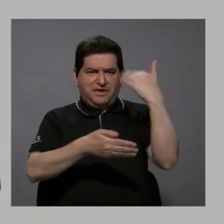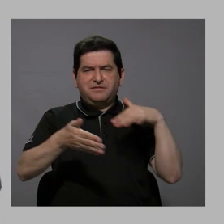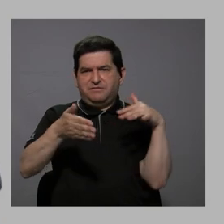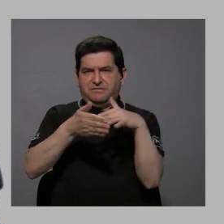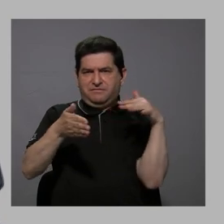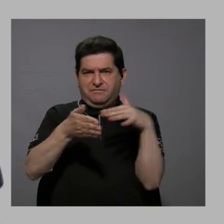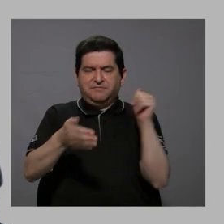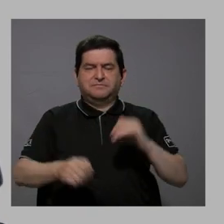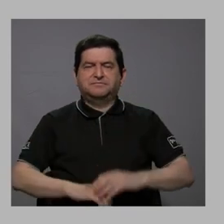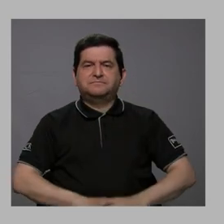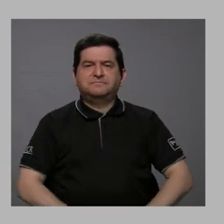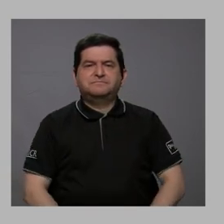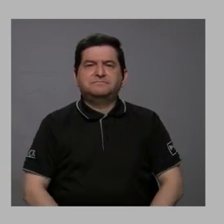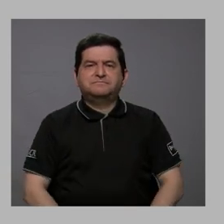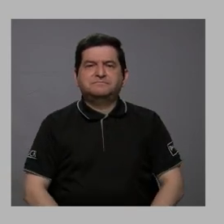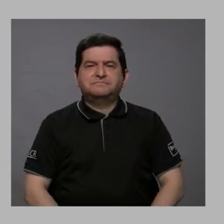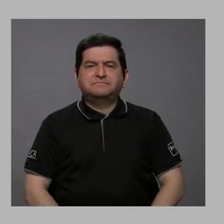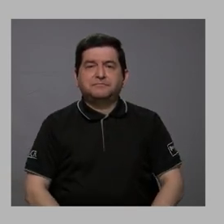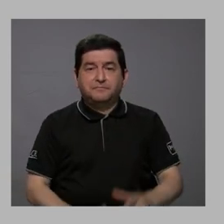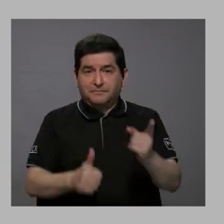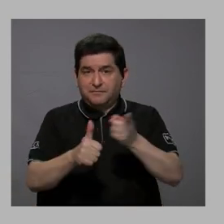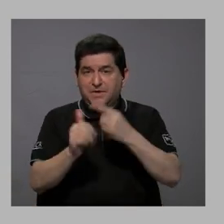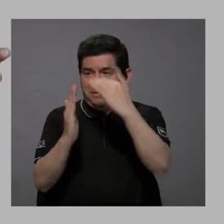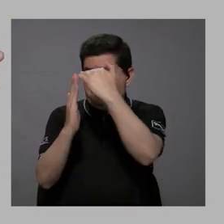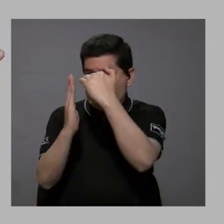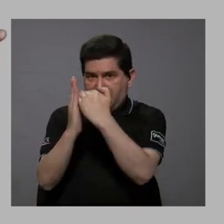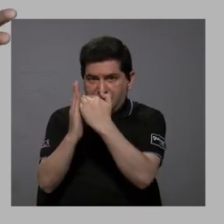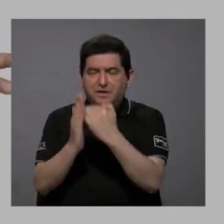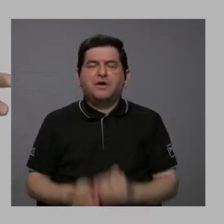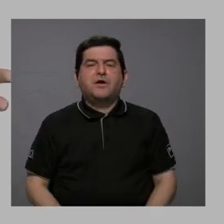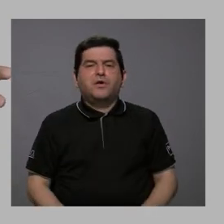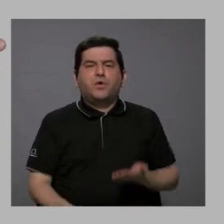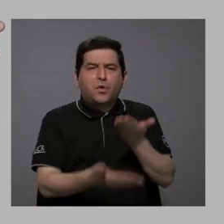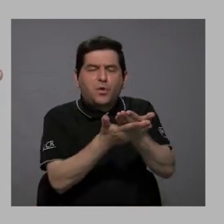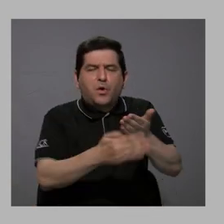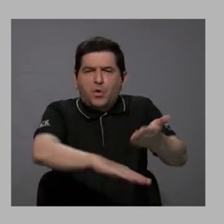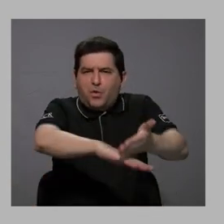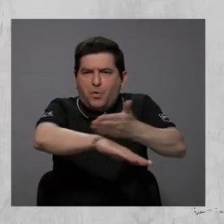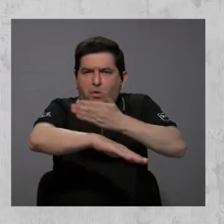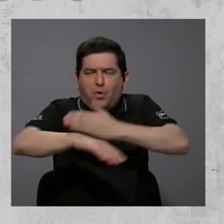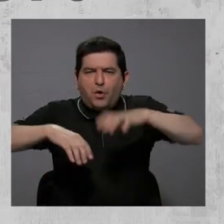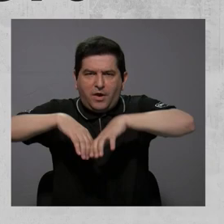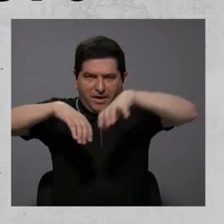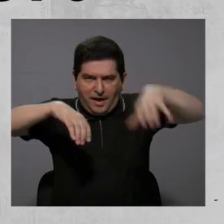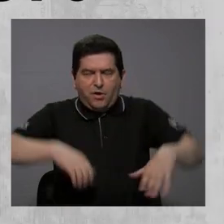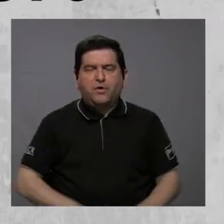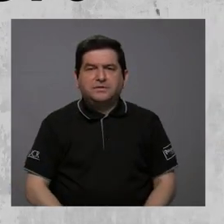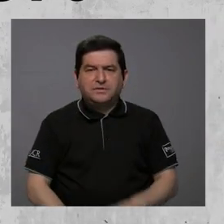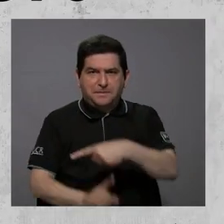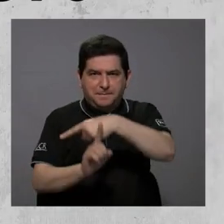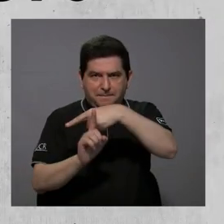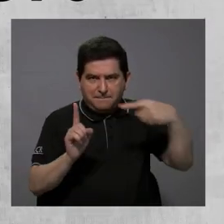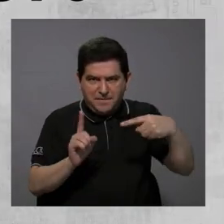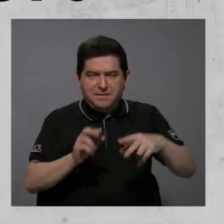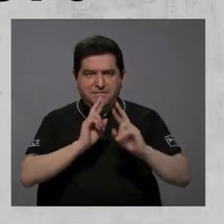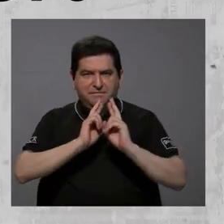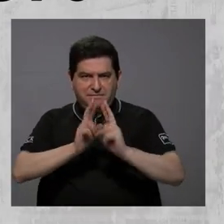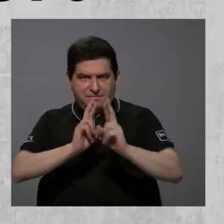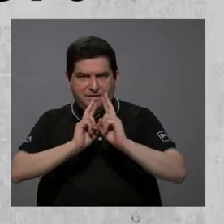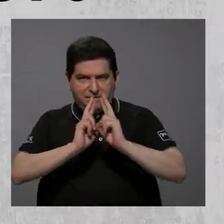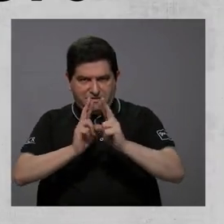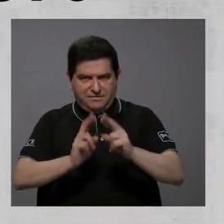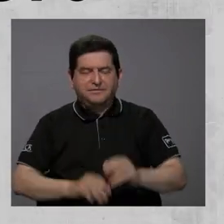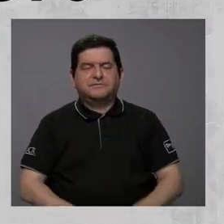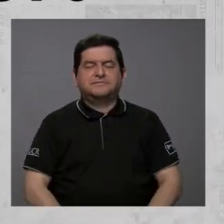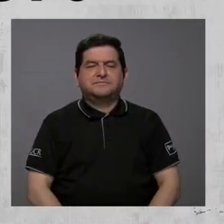del estudio anterior. Encabeza la lista las propuestas de mejora para el cantón, con la mitad de las respuestas